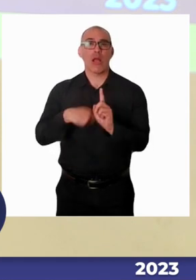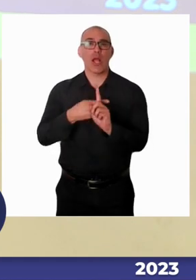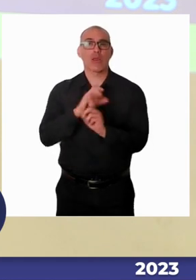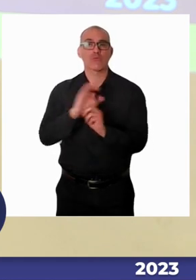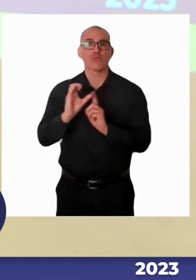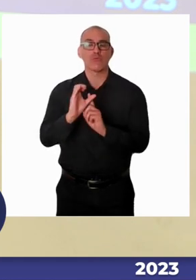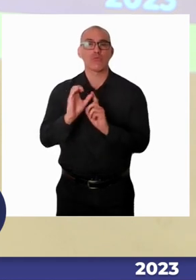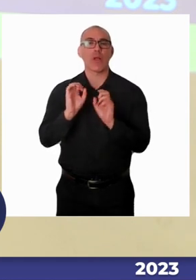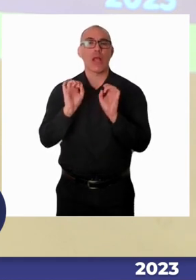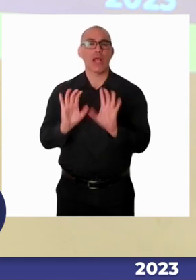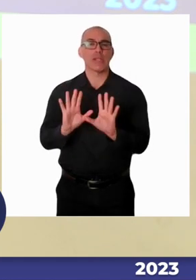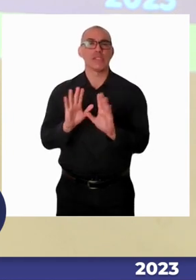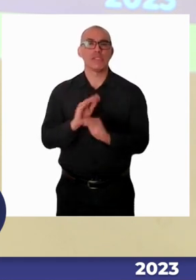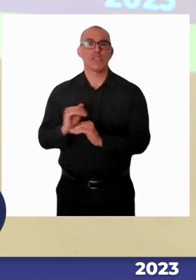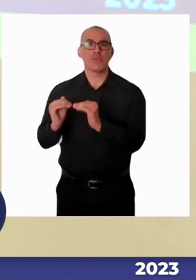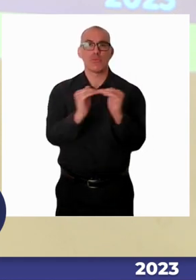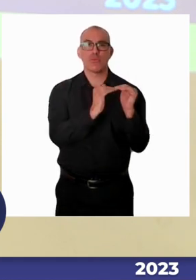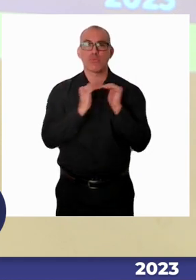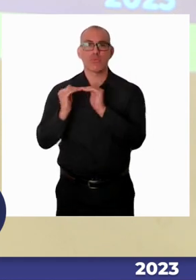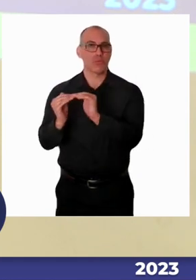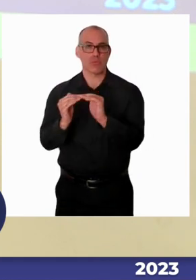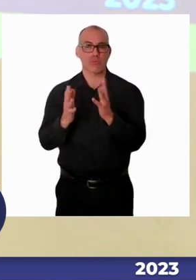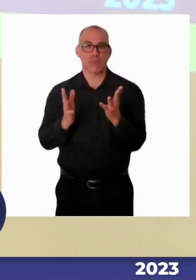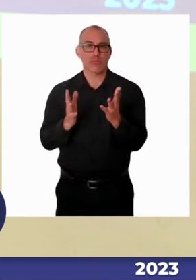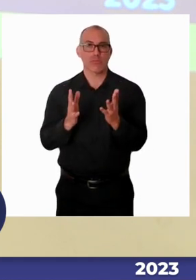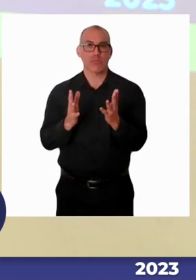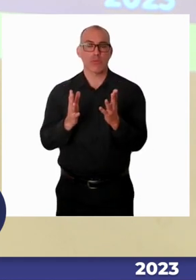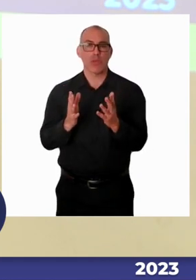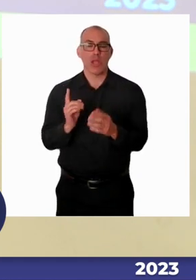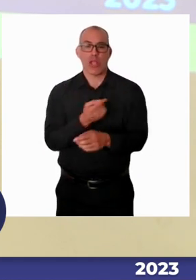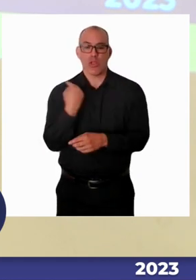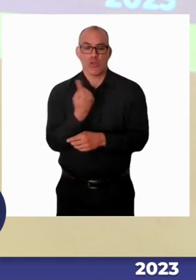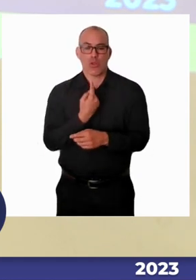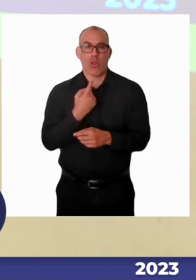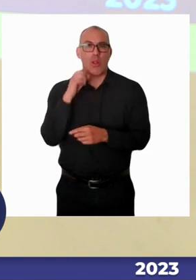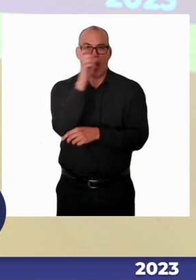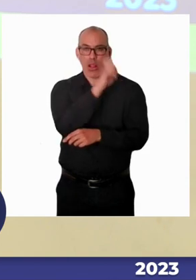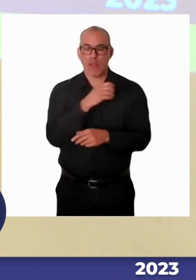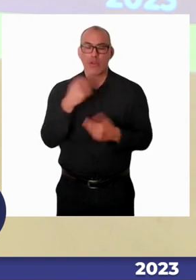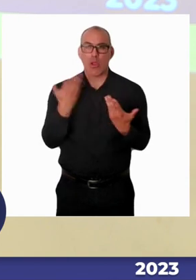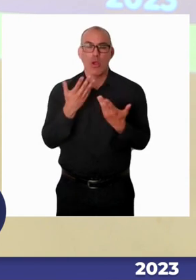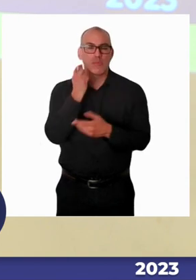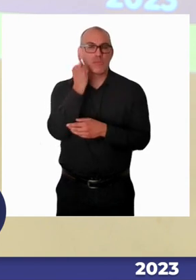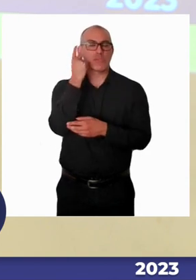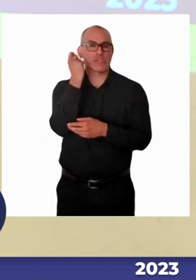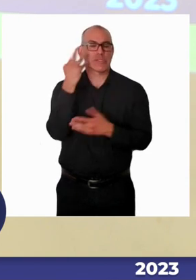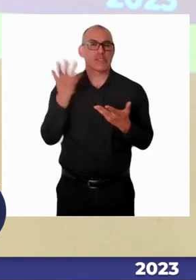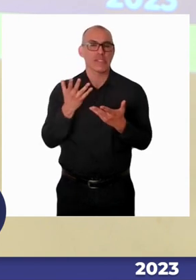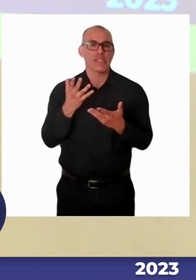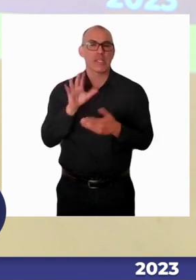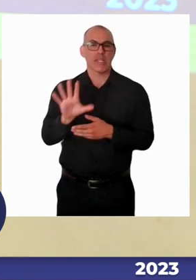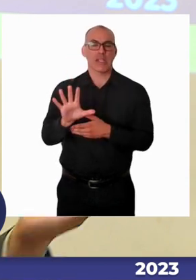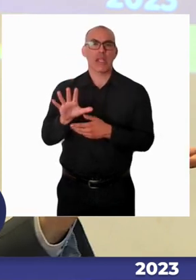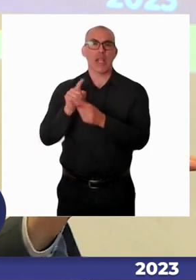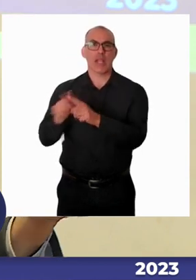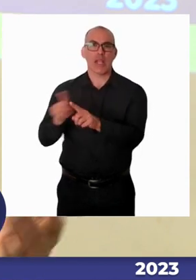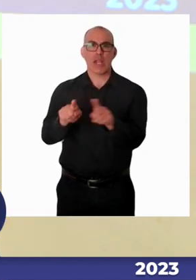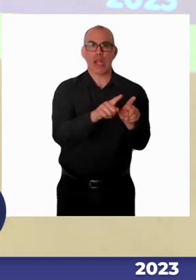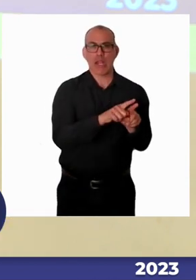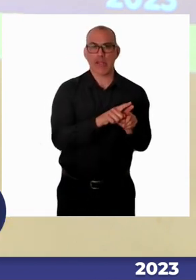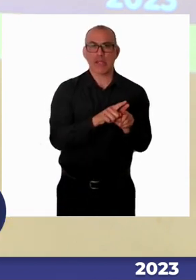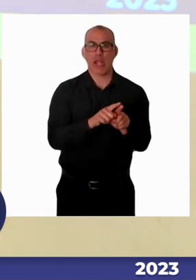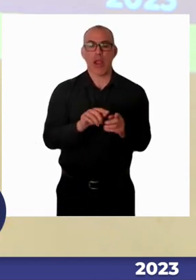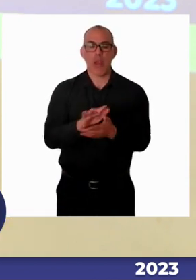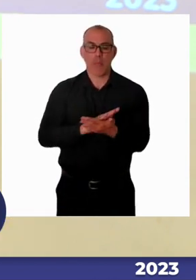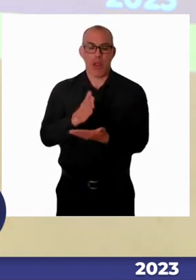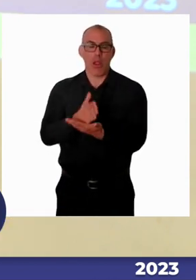todos los esfuerzos y todos los aportes que realizó esa escuela con profesores, directores, súper comprometidos. Pero como bien se estuvo muy concentrado y esto lo tenemos en